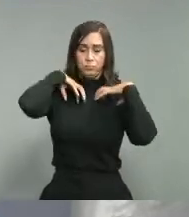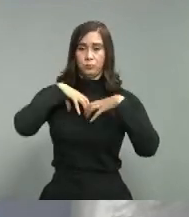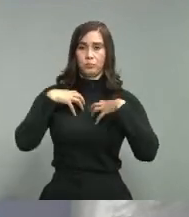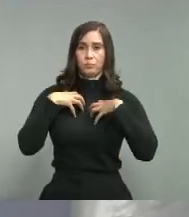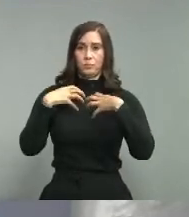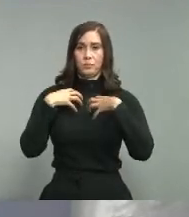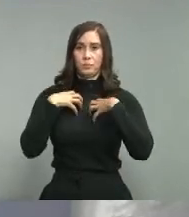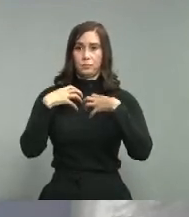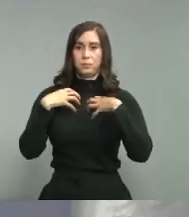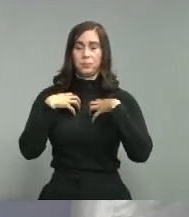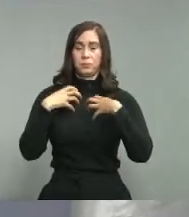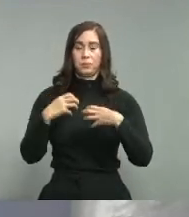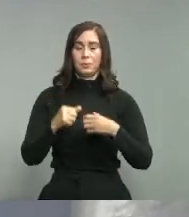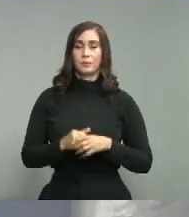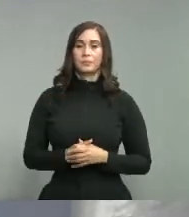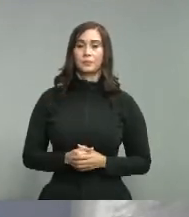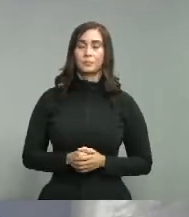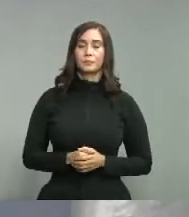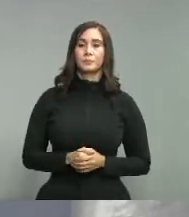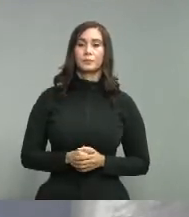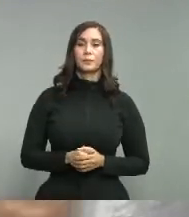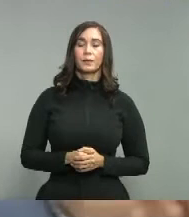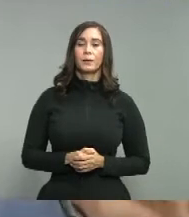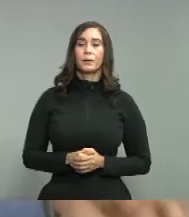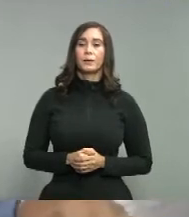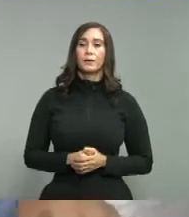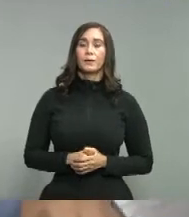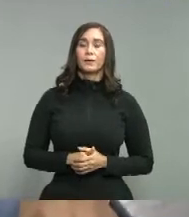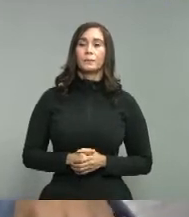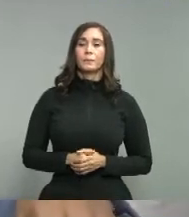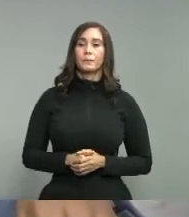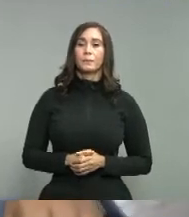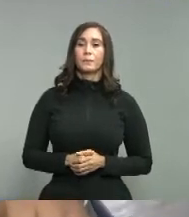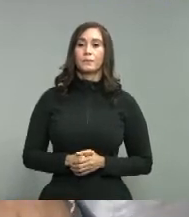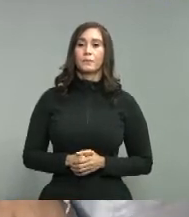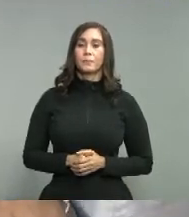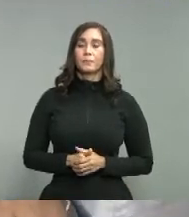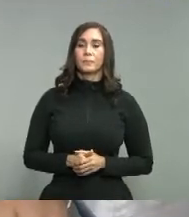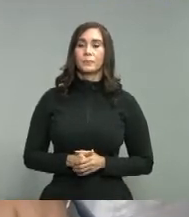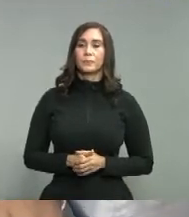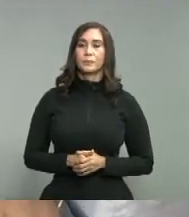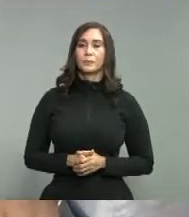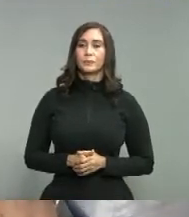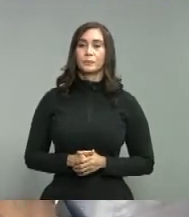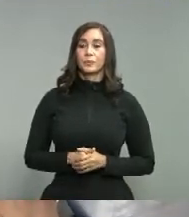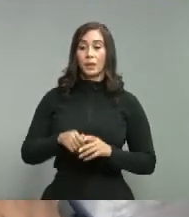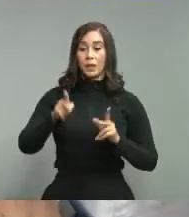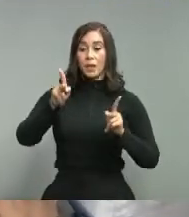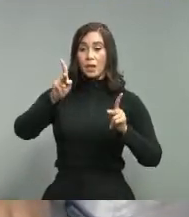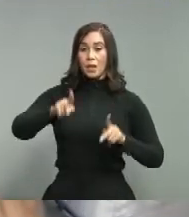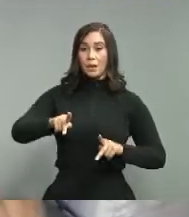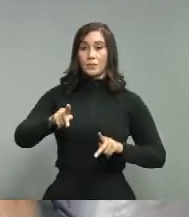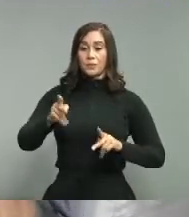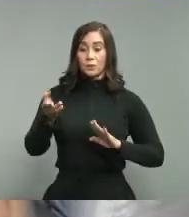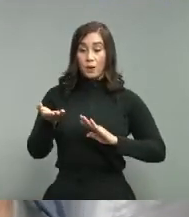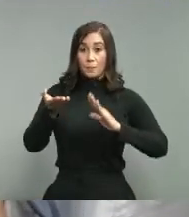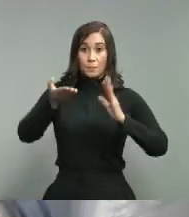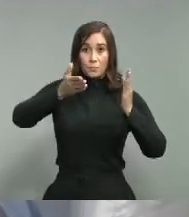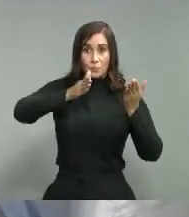Por otro lado, el número de pacientes fallecidos en el día